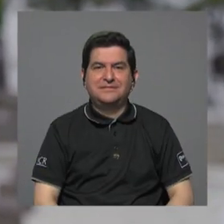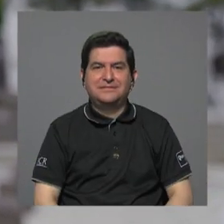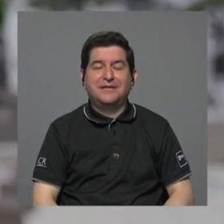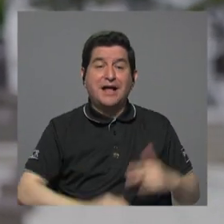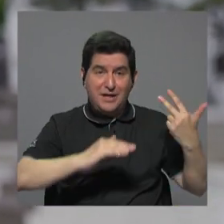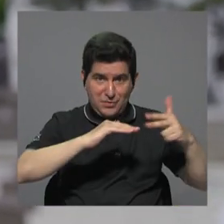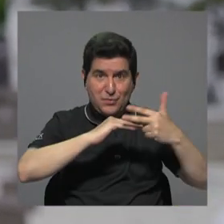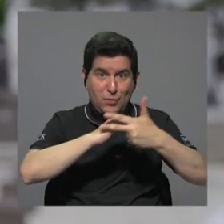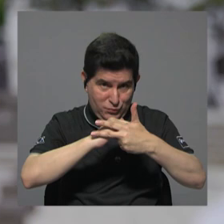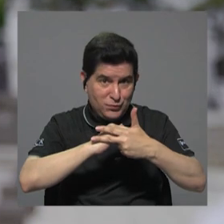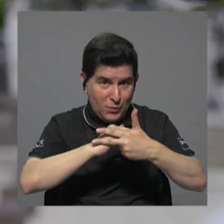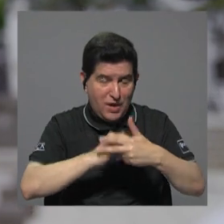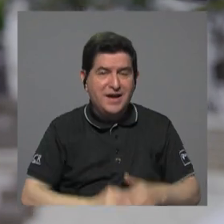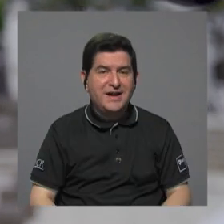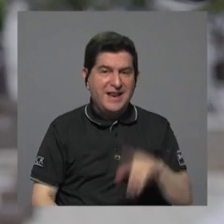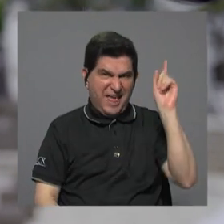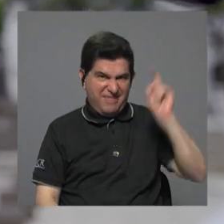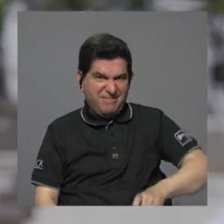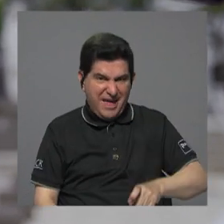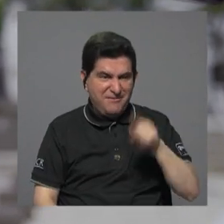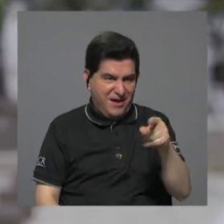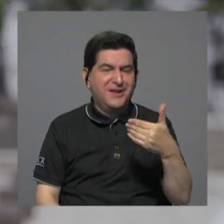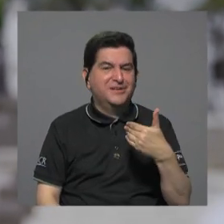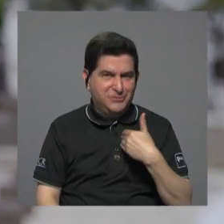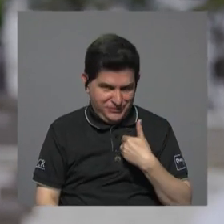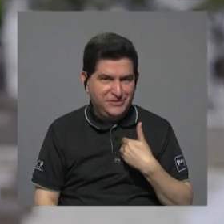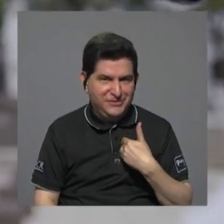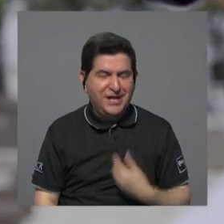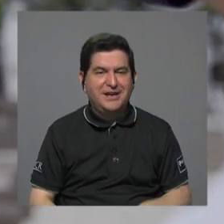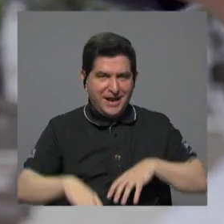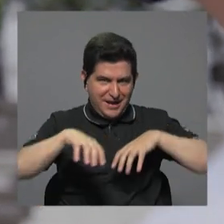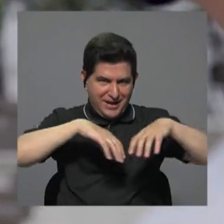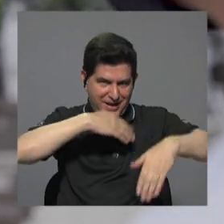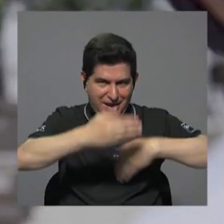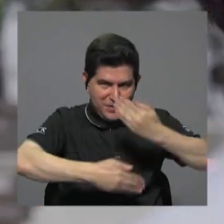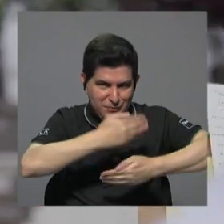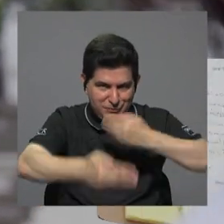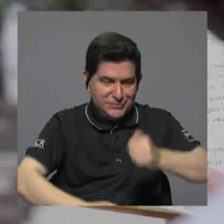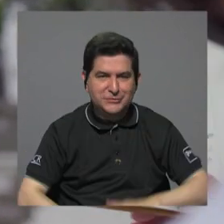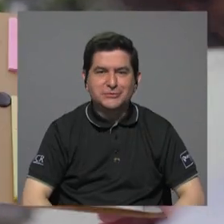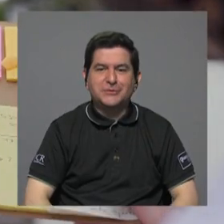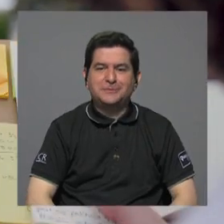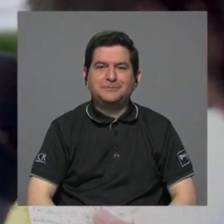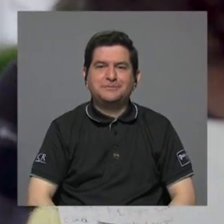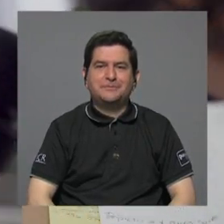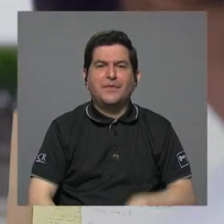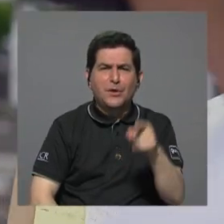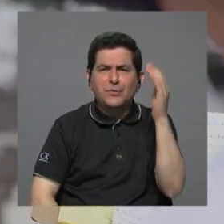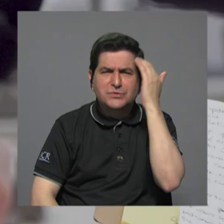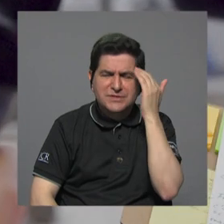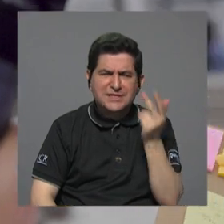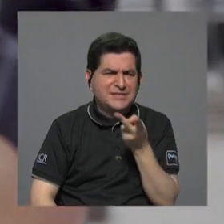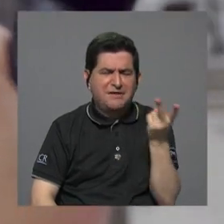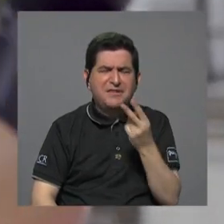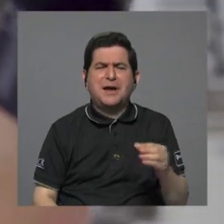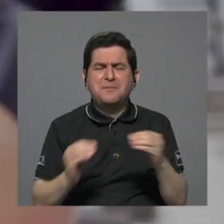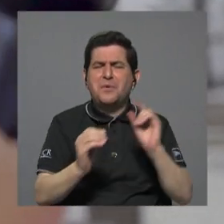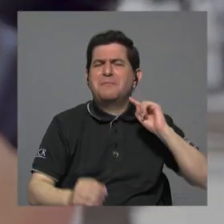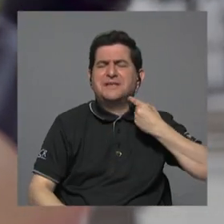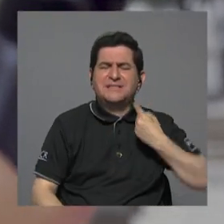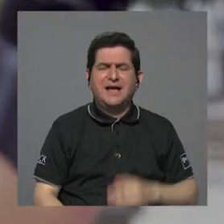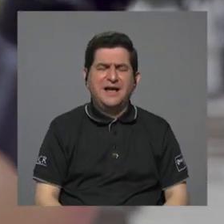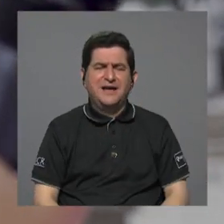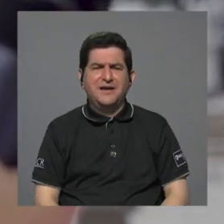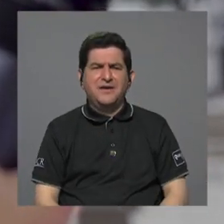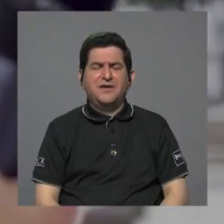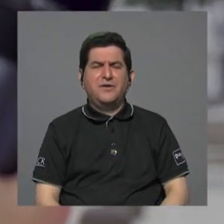portuaria la que debería de tener ese movimiento ¿cuál de las dos sería más cara UpDeva o